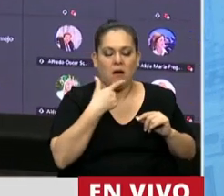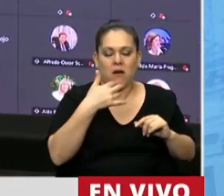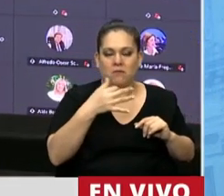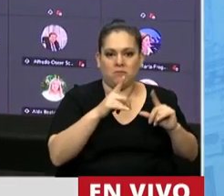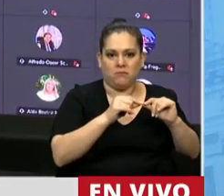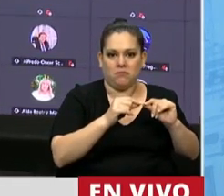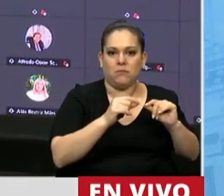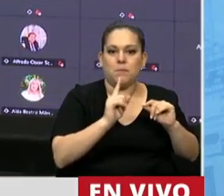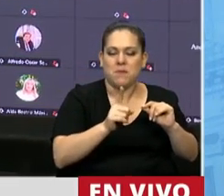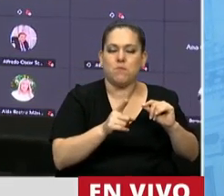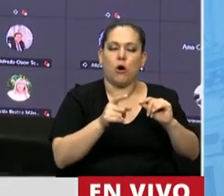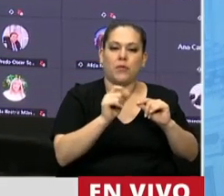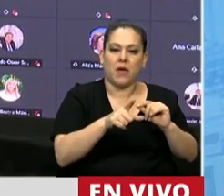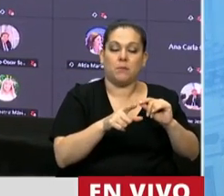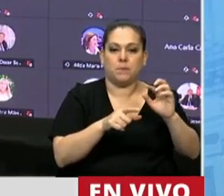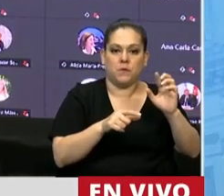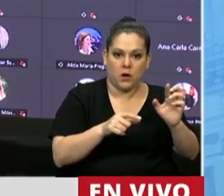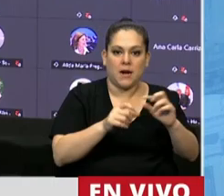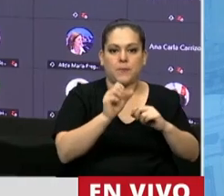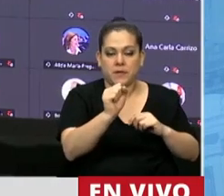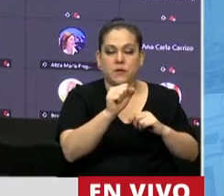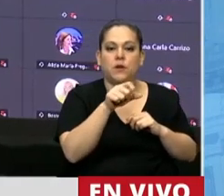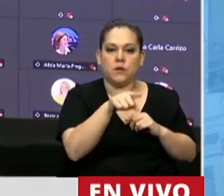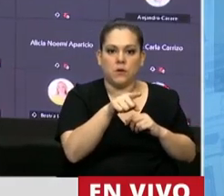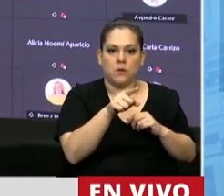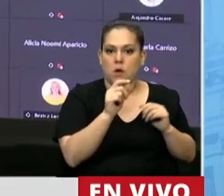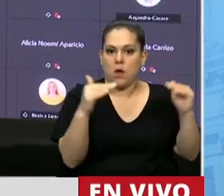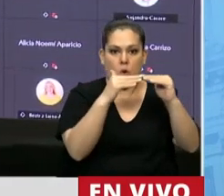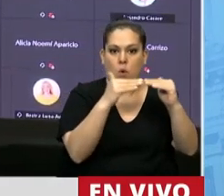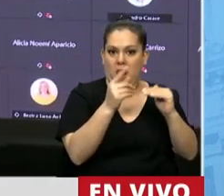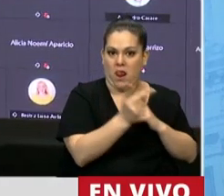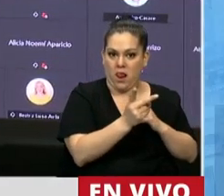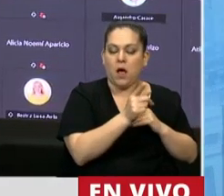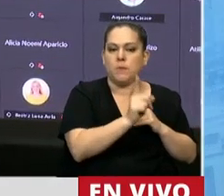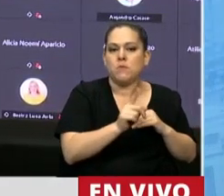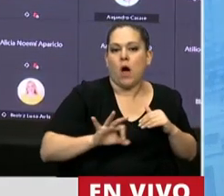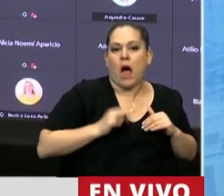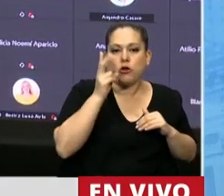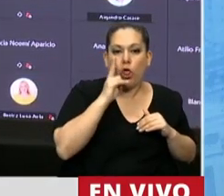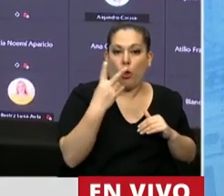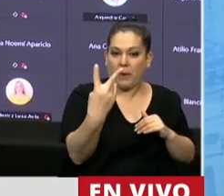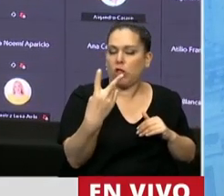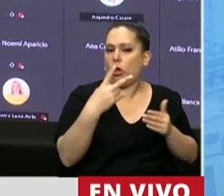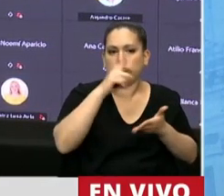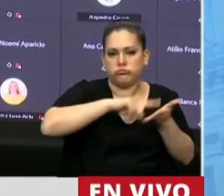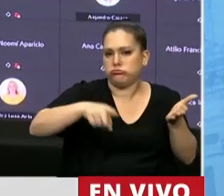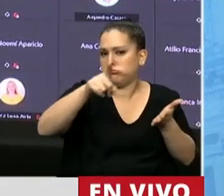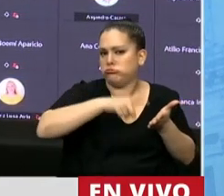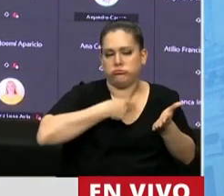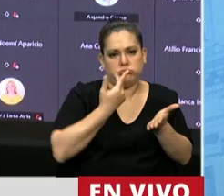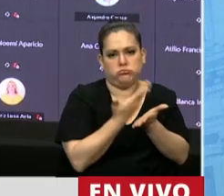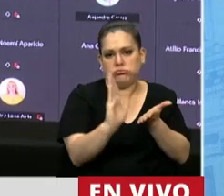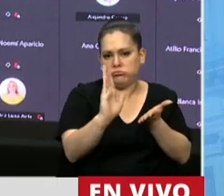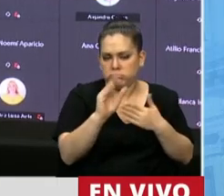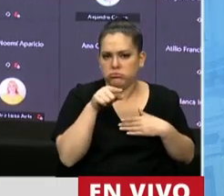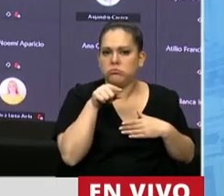esta Ley de Convertibilidad. Porque mire qué casualidad, señor Presidente, esta ley fue derogada en el 2002 en forma parcial, pero